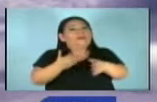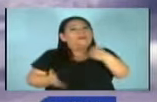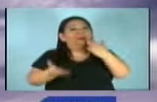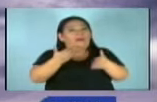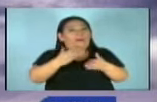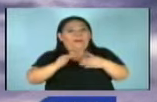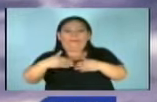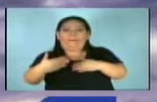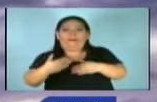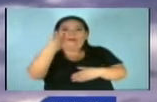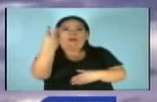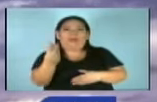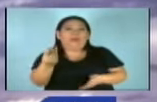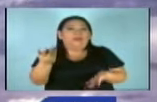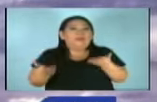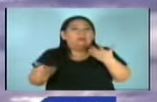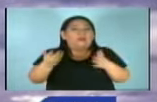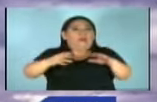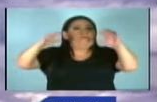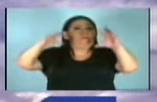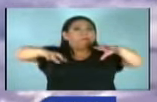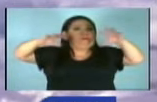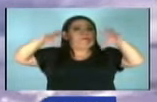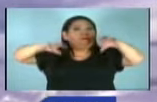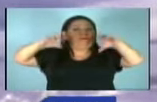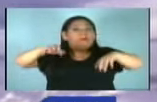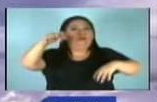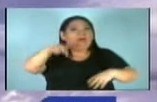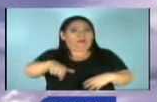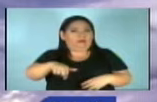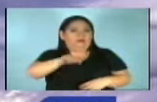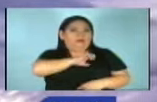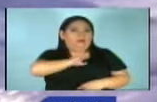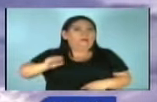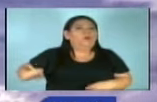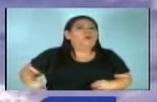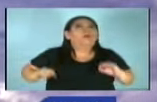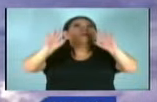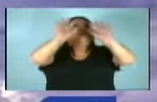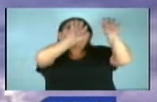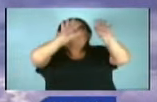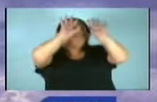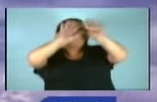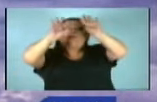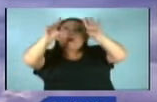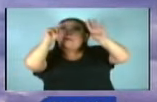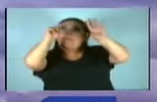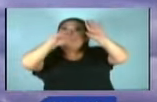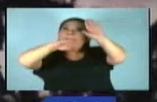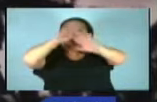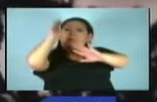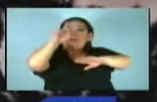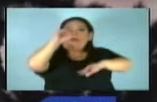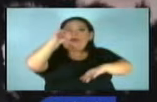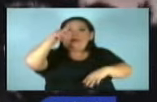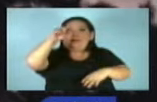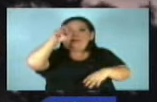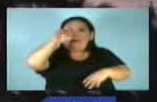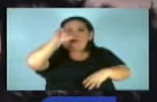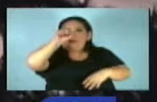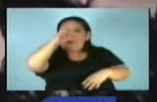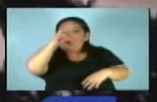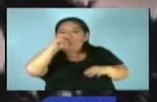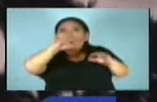próximos días la probabilidad de más lluvias en el territorio debido a la formación de un campo depresionario que estaría